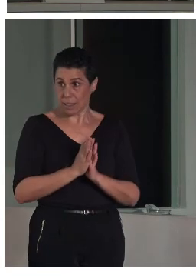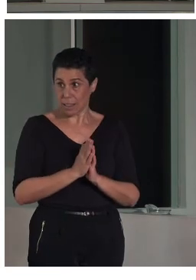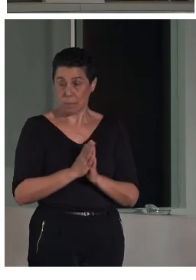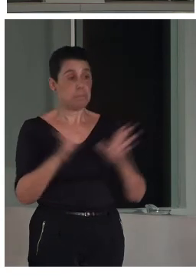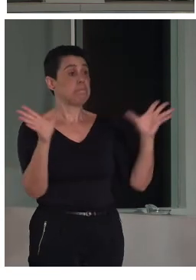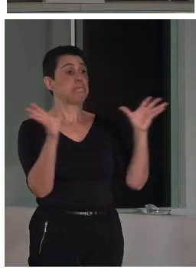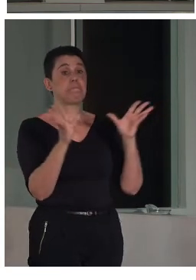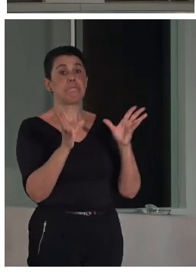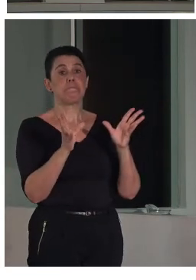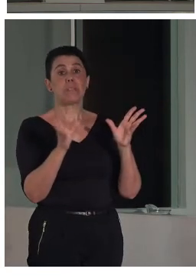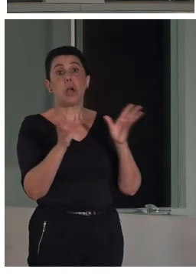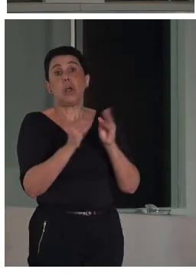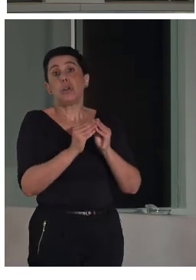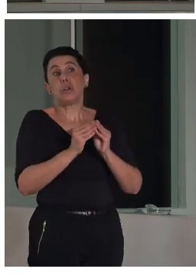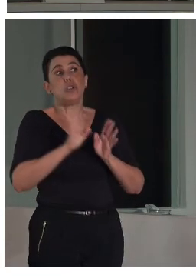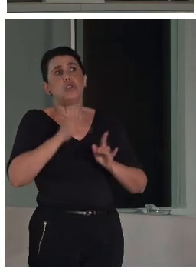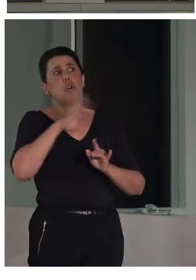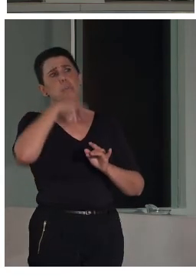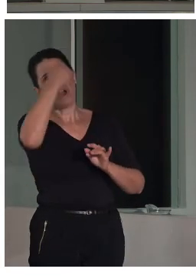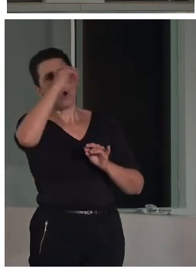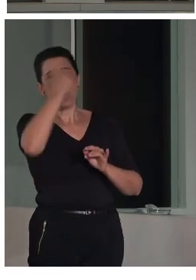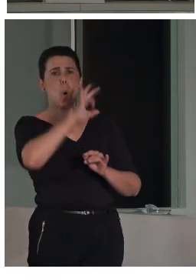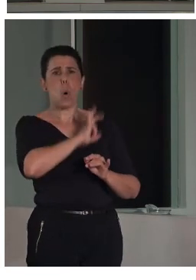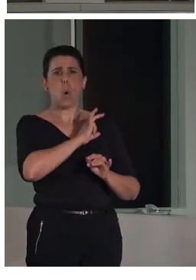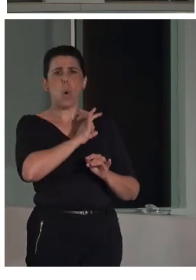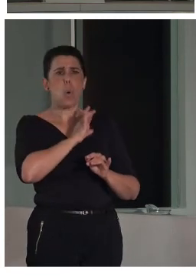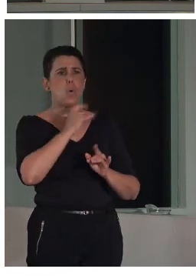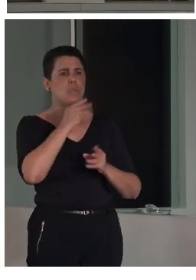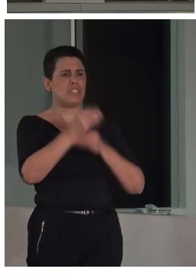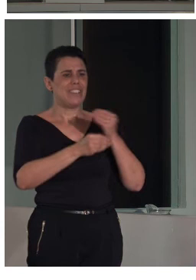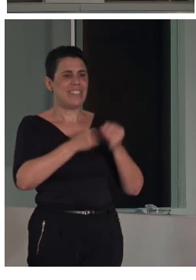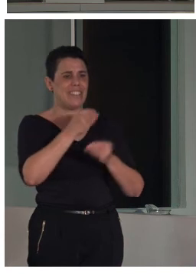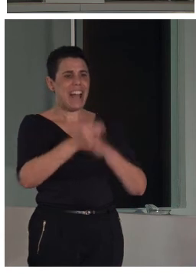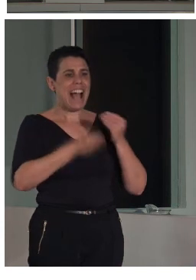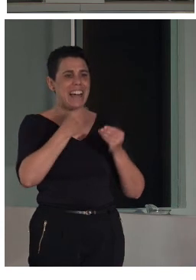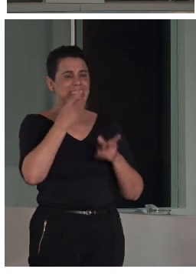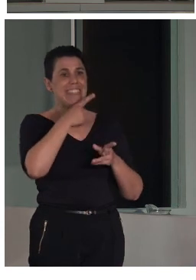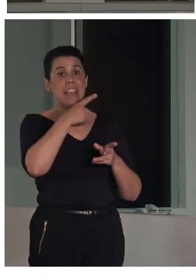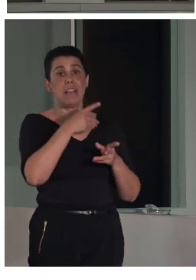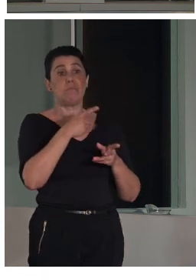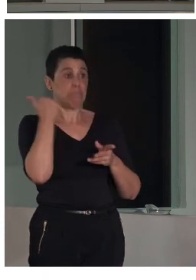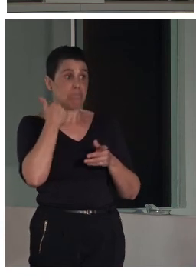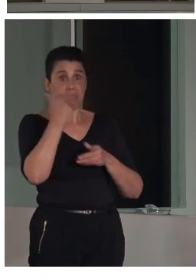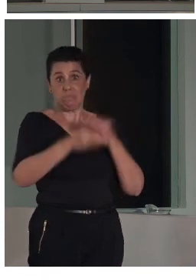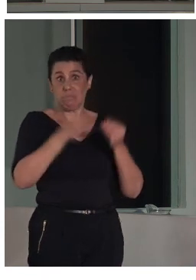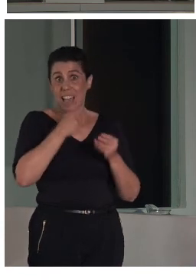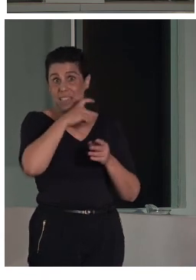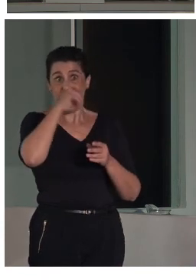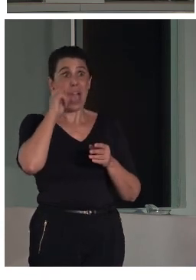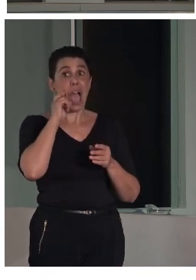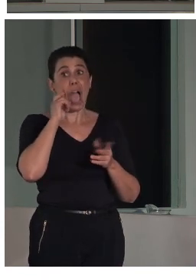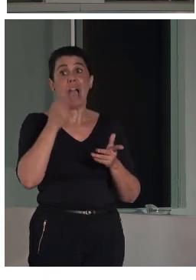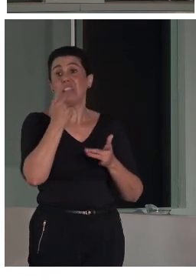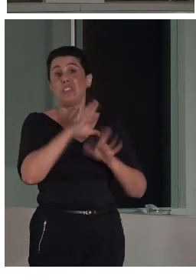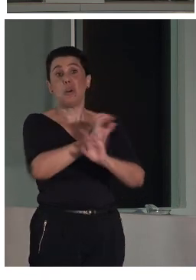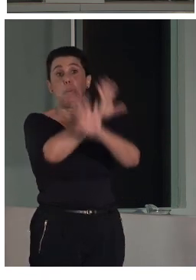pues esto un señor que llegó a desarrollar una teoría tan compleja como la de la relatividad lo dejaba muy claro si no puedes explicarlo de